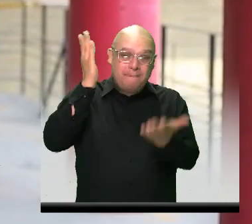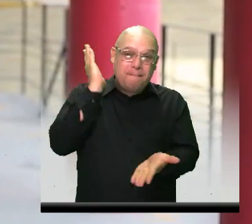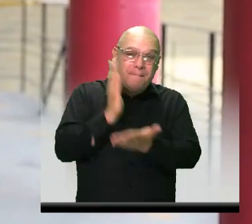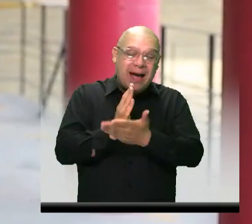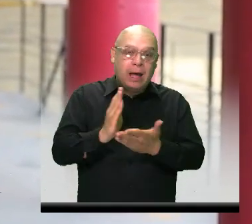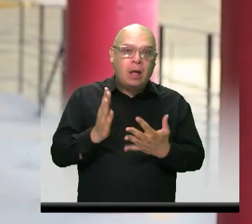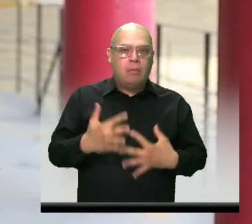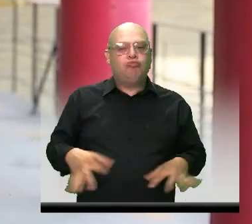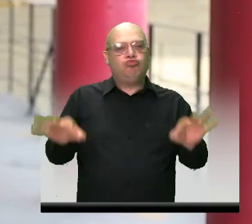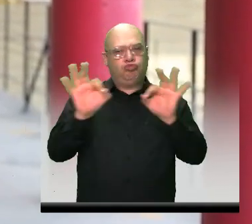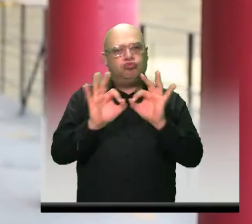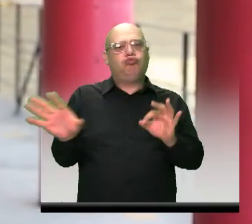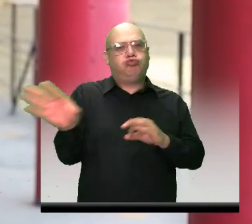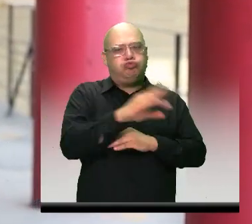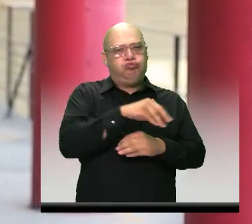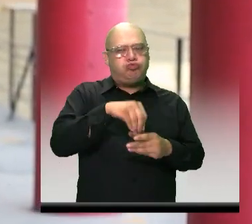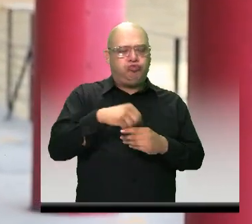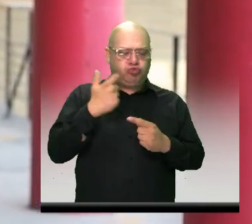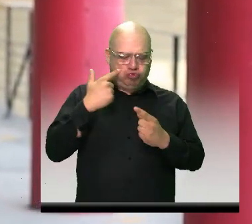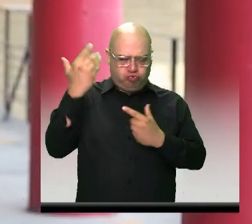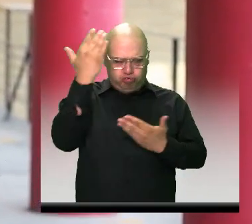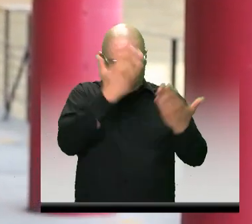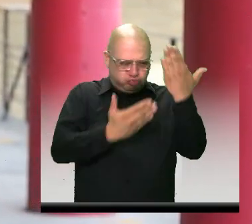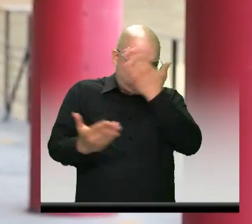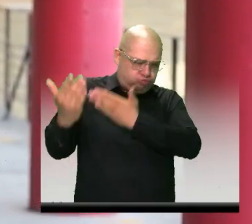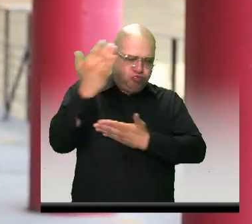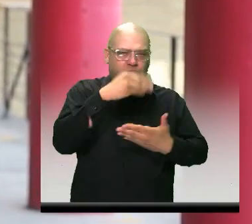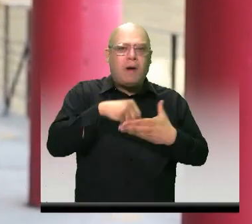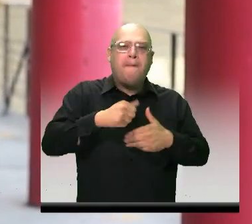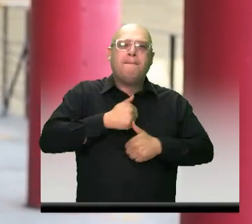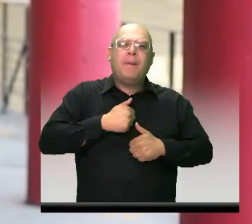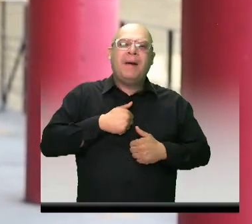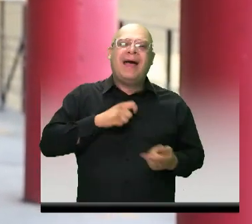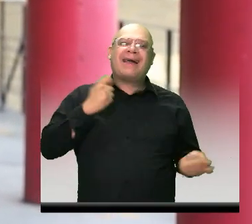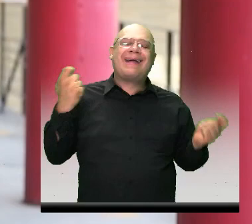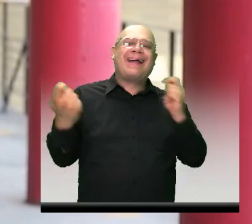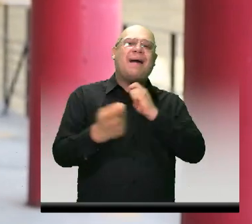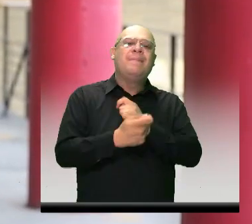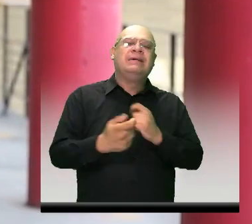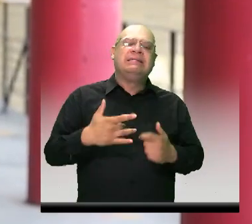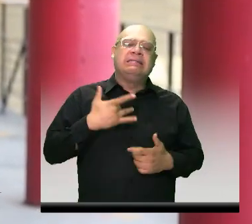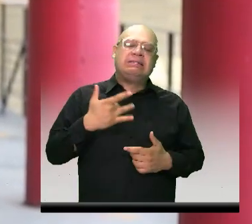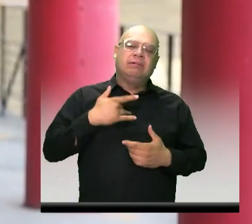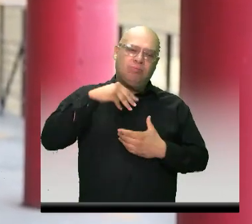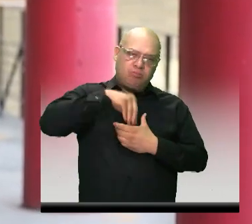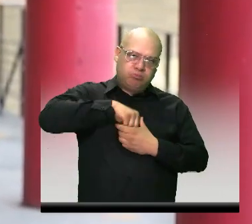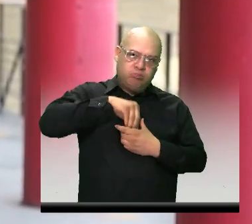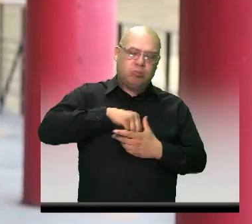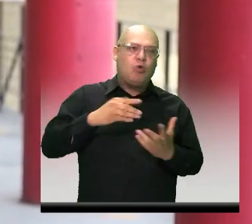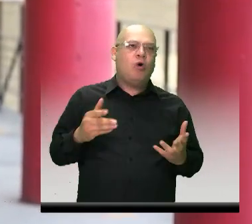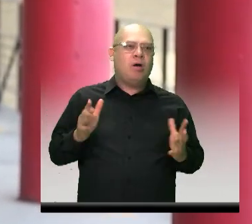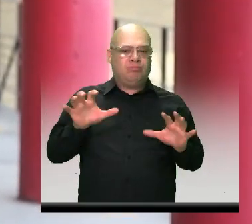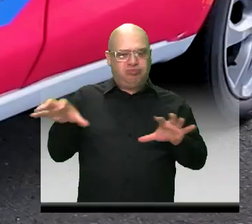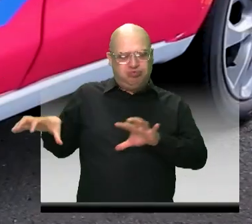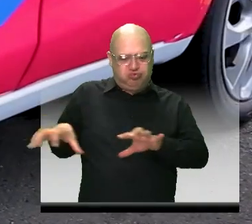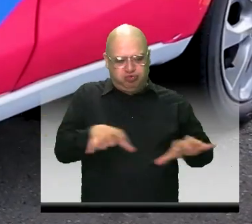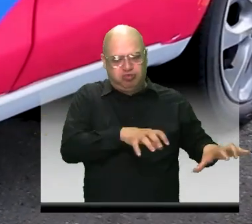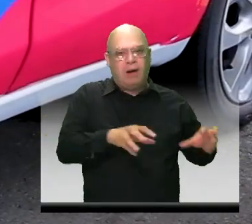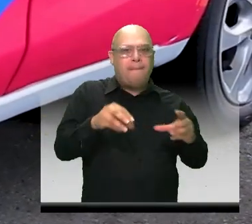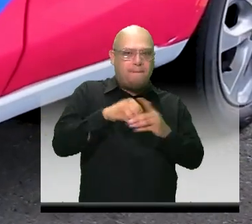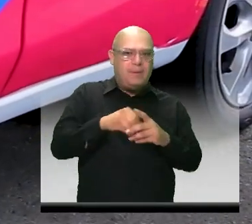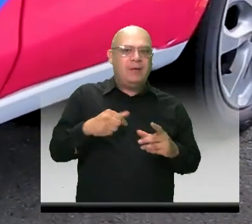que nos hagamos una autoevaluación de cómo hemos cambiado a nivel emocional, a nivel conductual e incluso a nivel